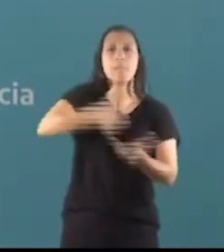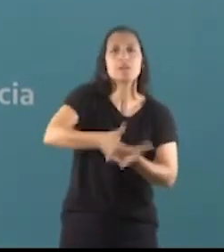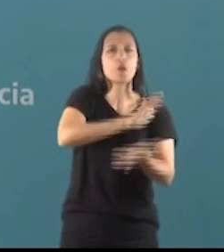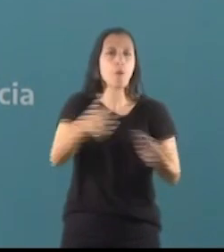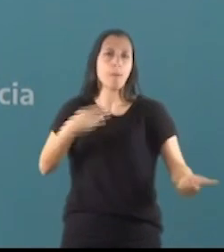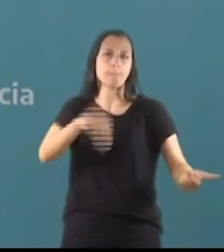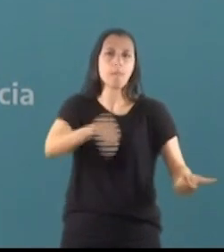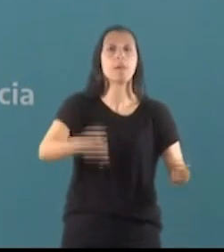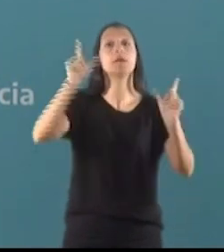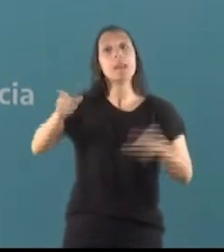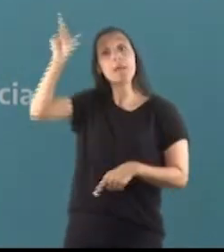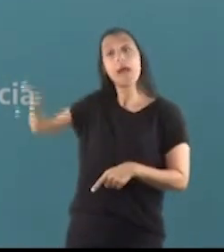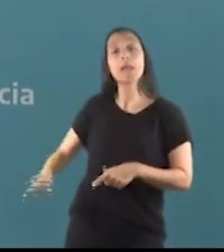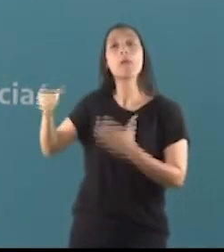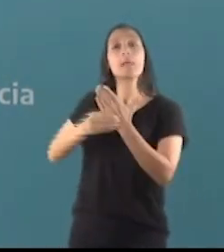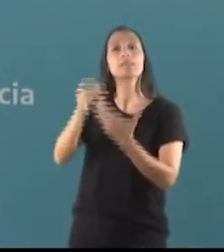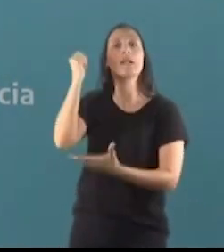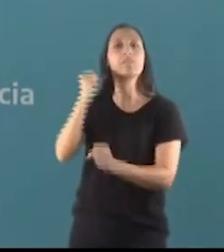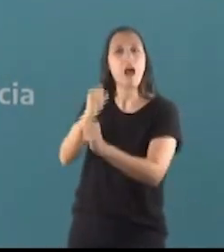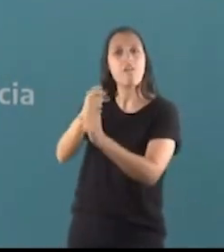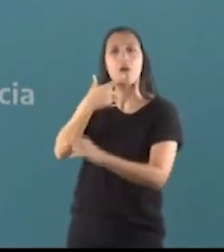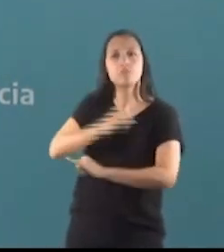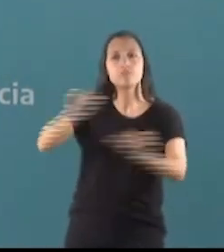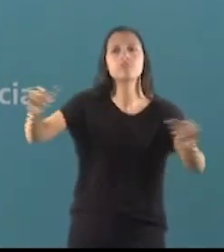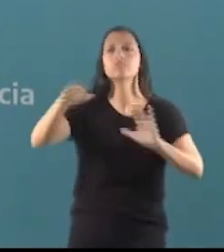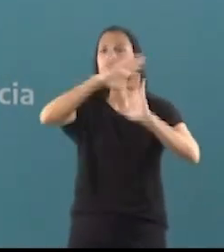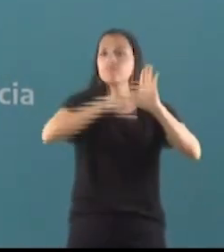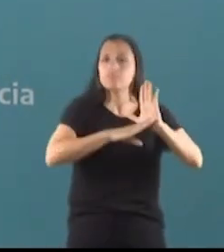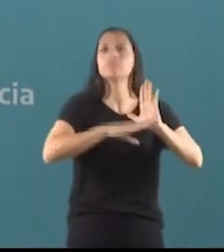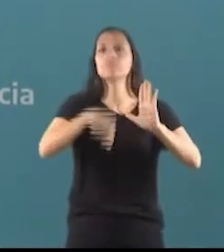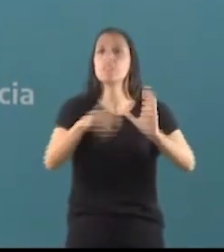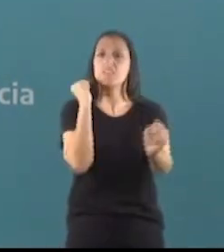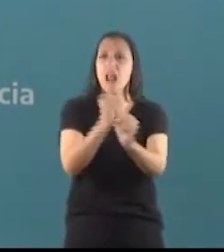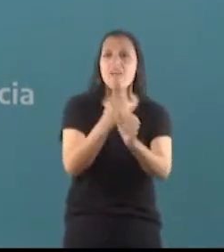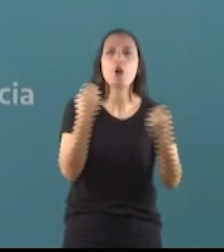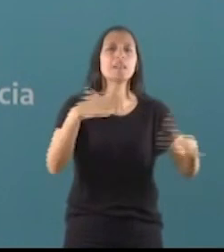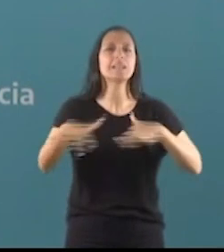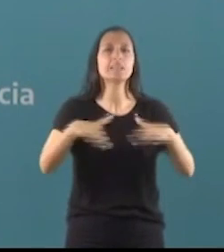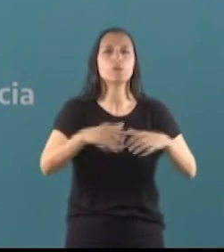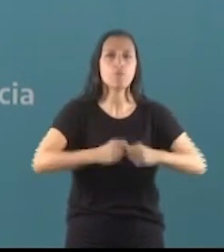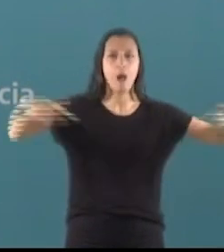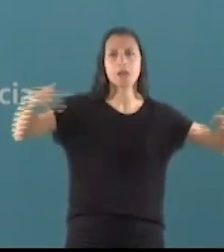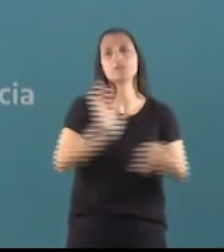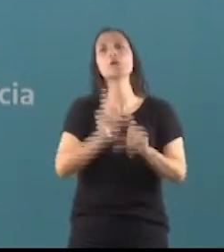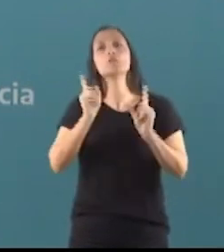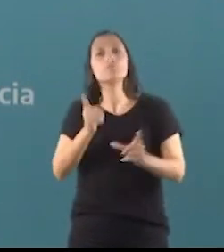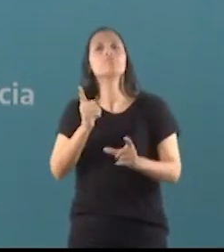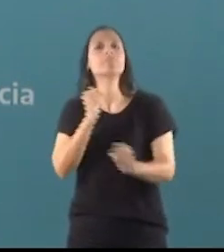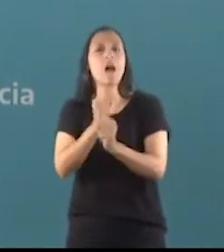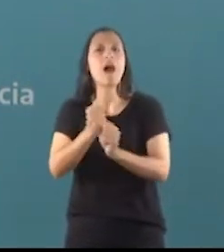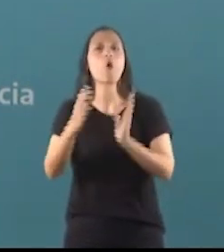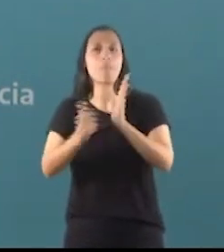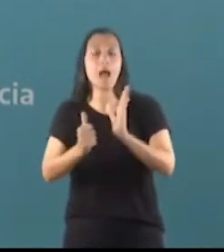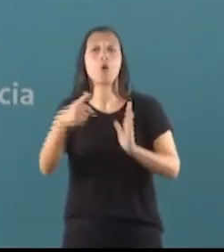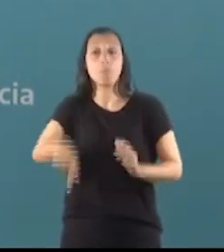Ministra Olmos nos alcanza los últimos números de crecimiento del trabajo y del empleo formal. Estamos en la mejor racha en los